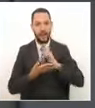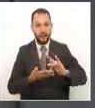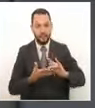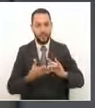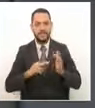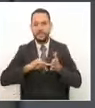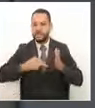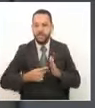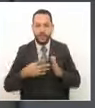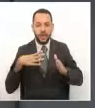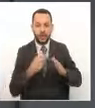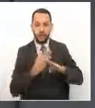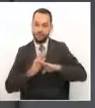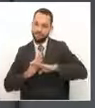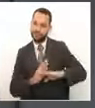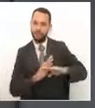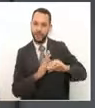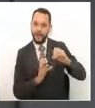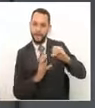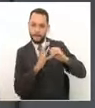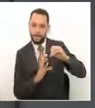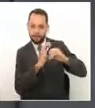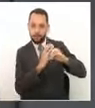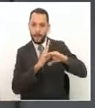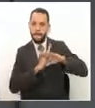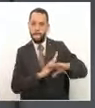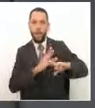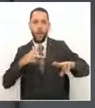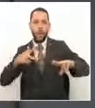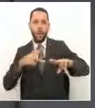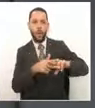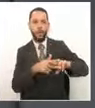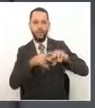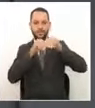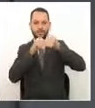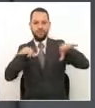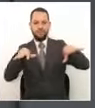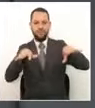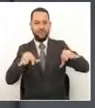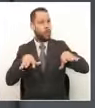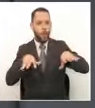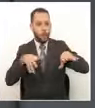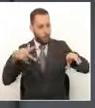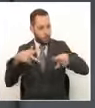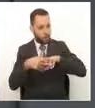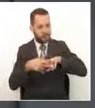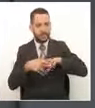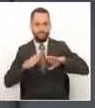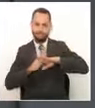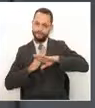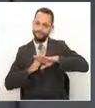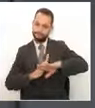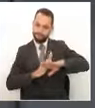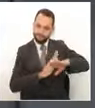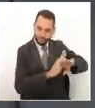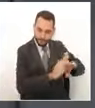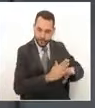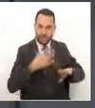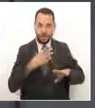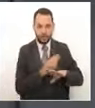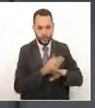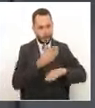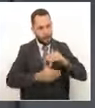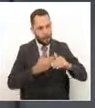lentamente suspendiera su reproducción, ¿cierto? Entonces por eso tenemos estos pocos